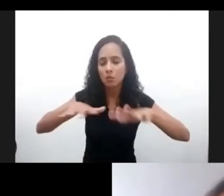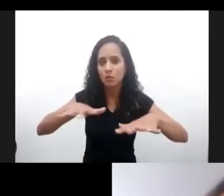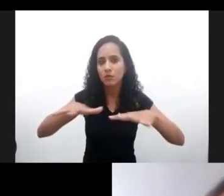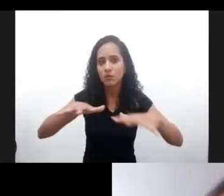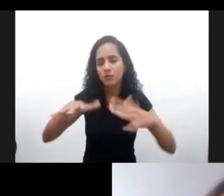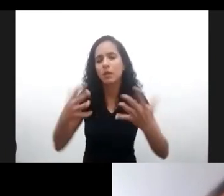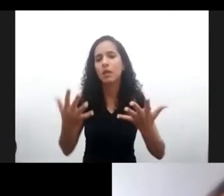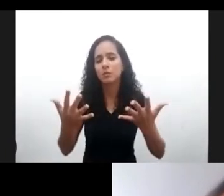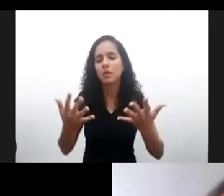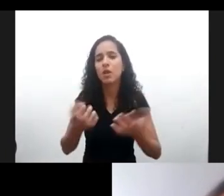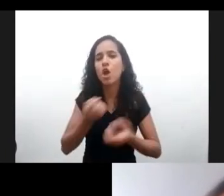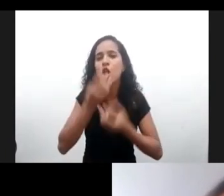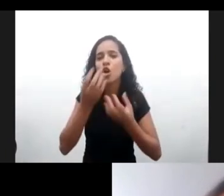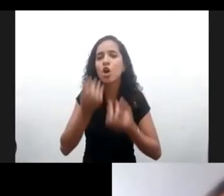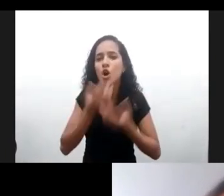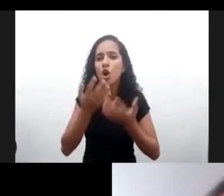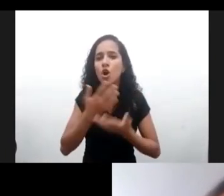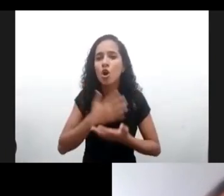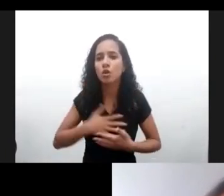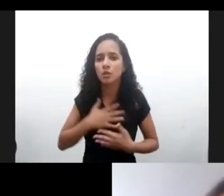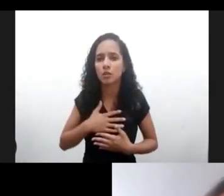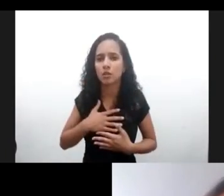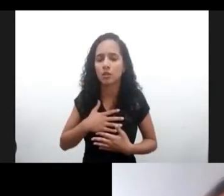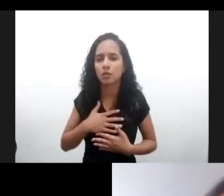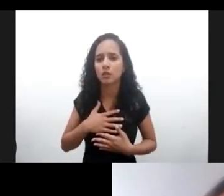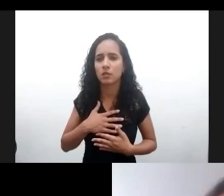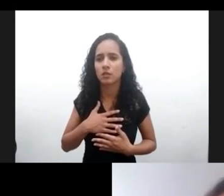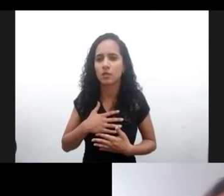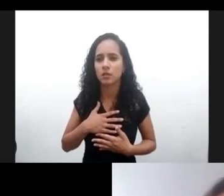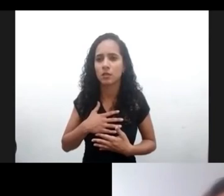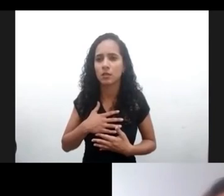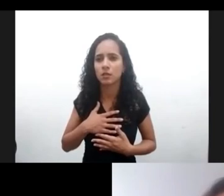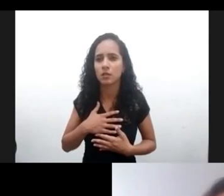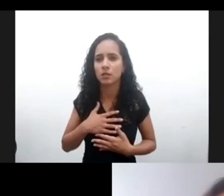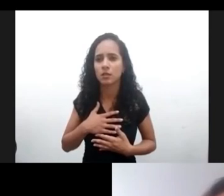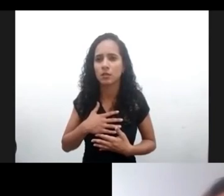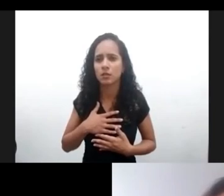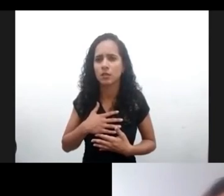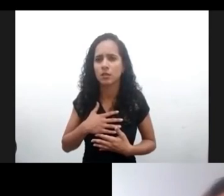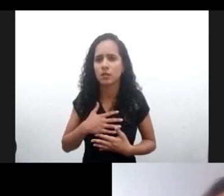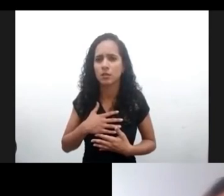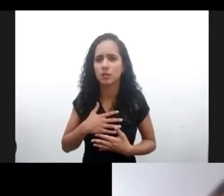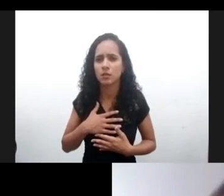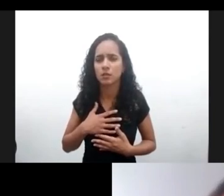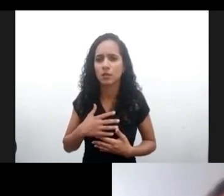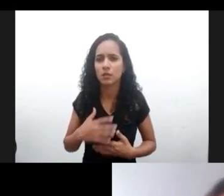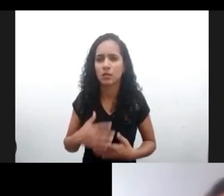¿Qué será que comentara? Perdón, no sé si Lionel